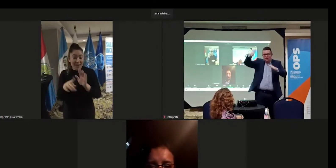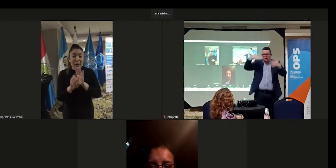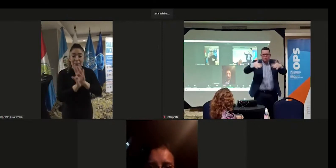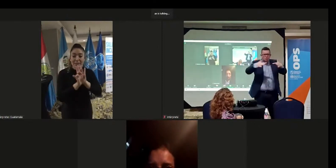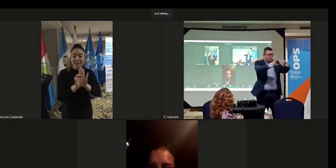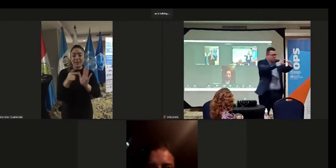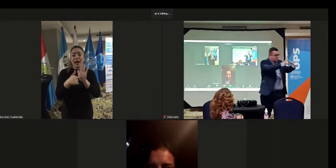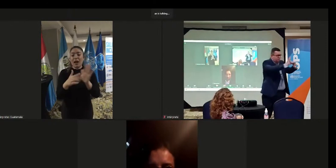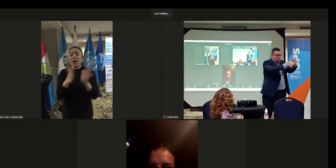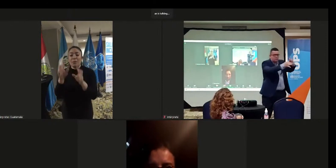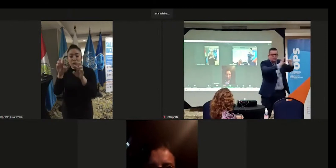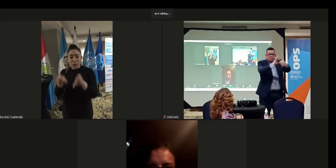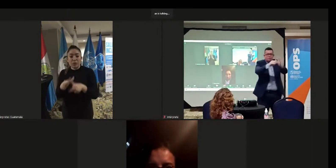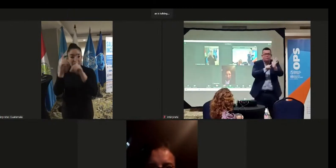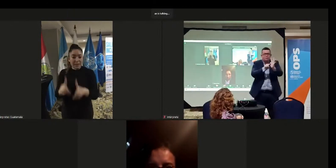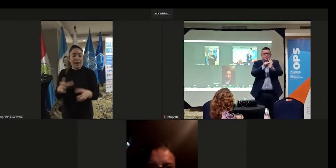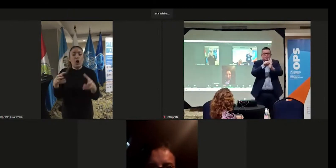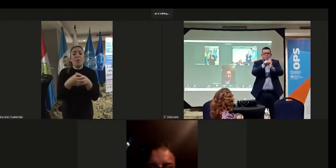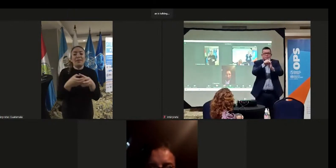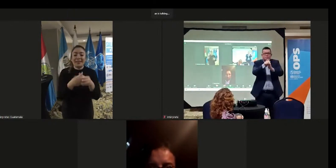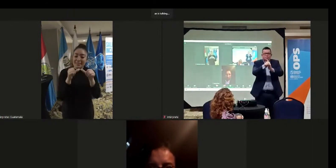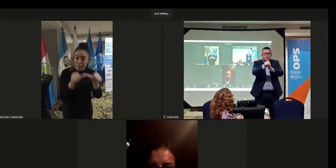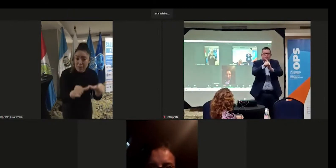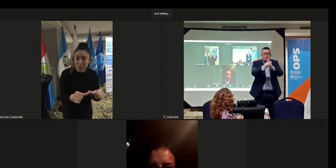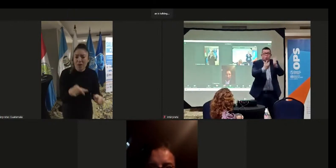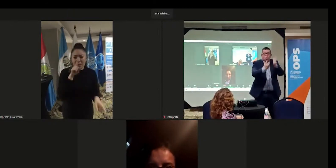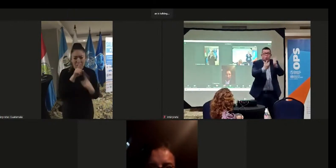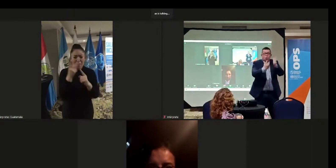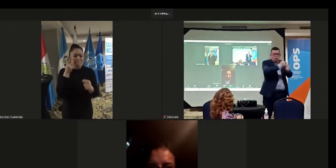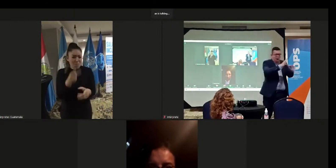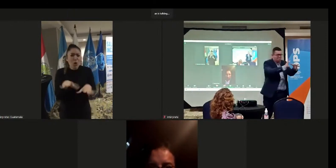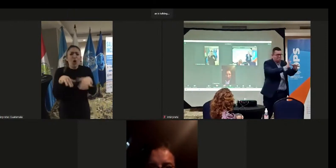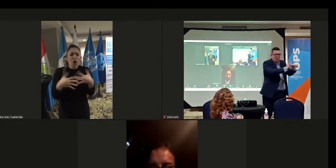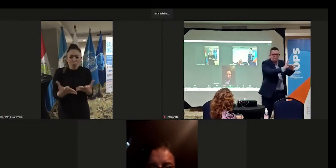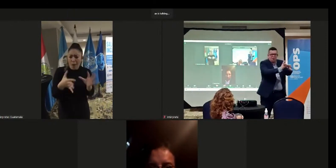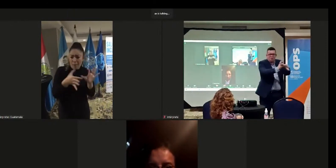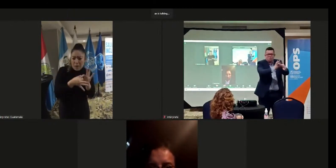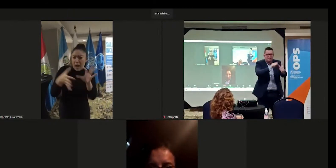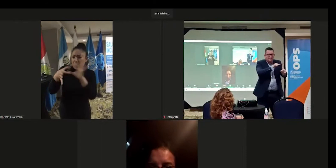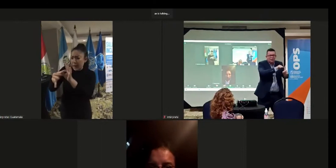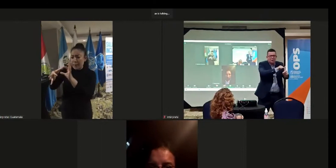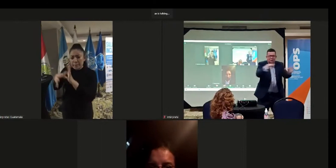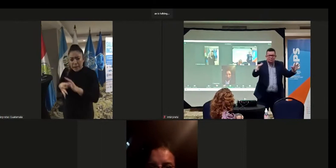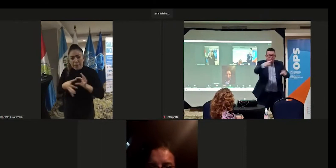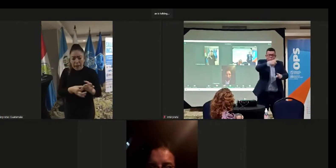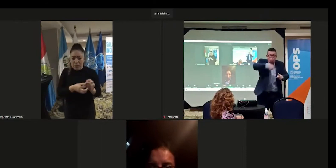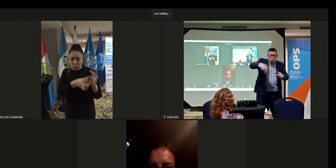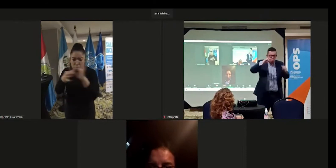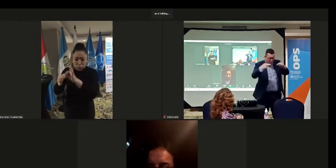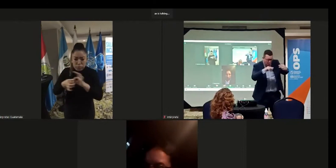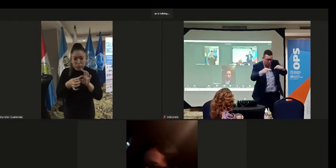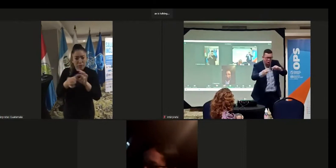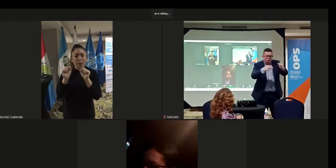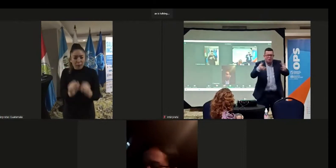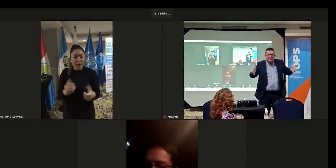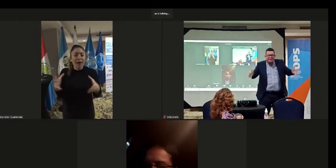la voz de las personas con discapacidad en el Comité de Seguimiento, y vemos cómo hemos estado enlazando, armando todo el rompecabezas, y